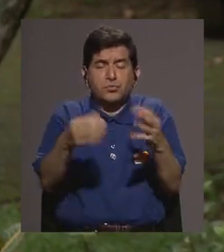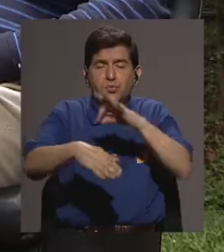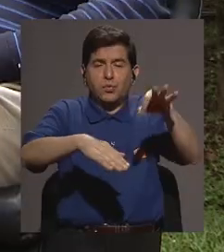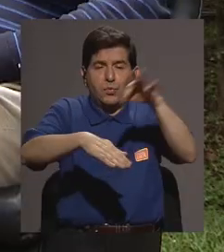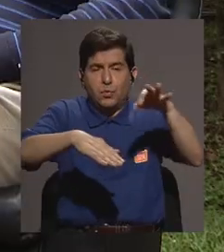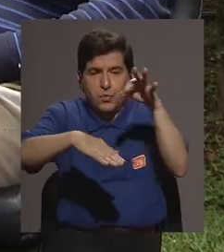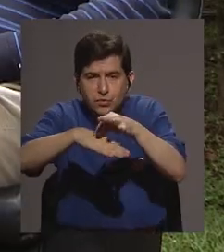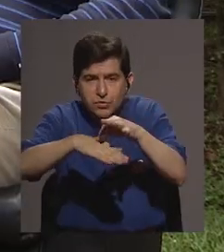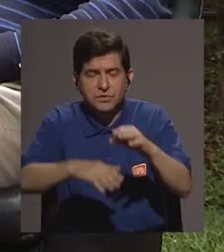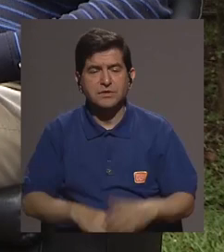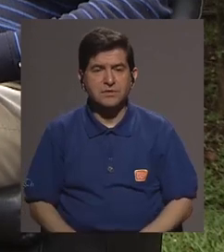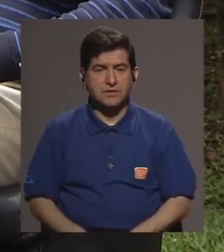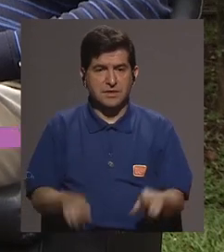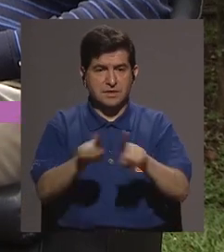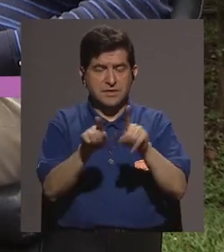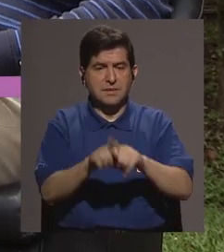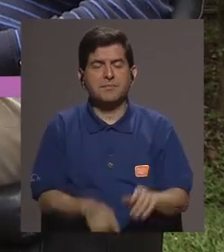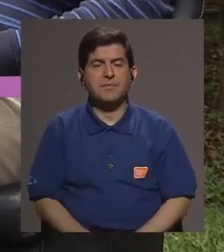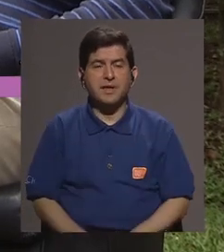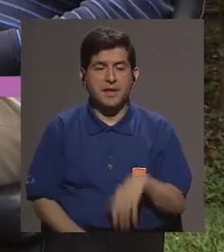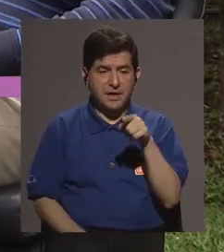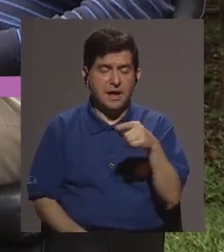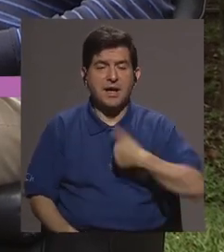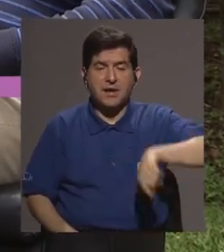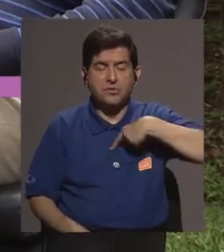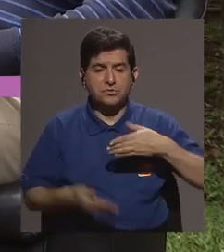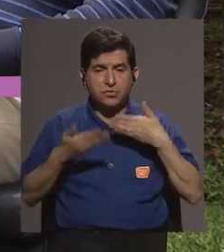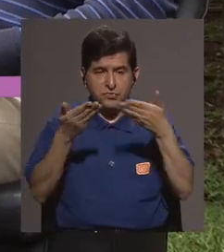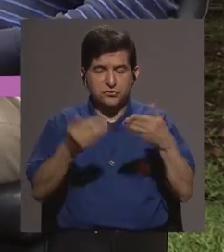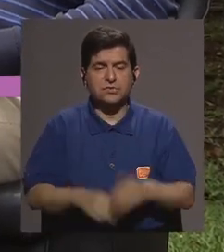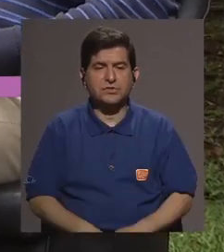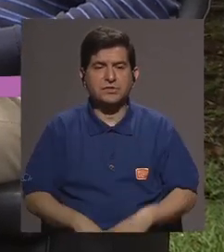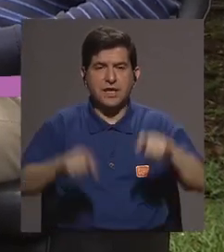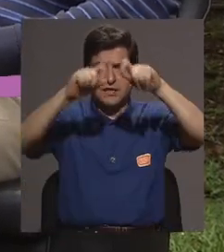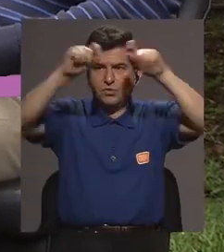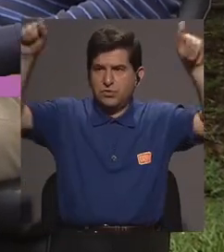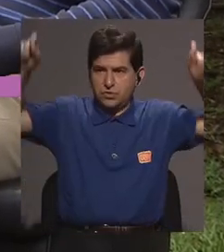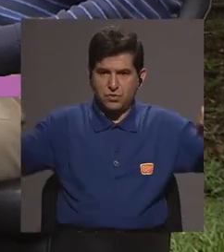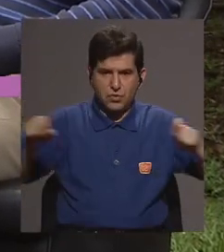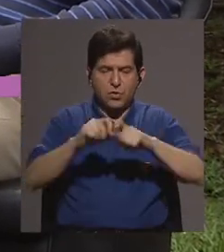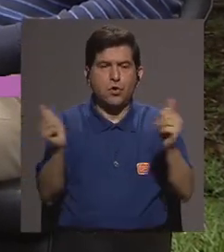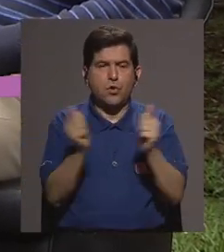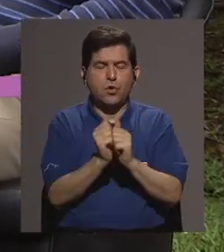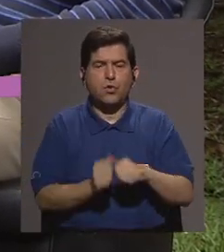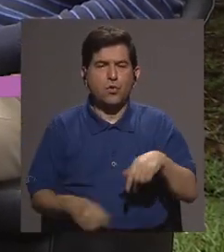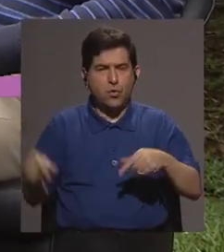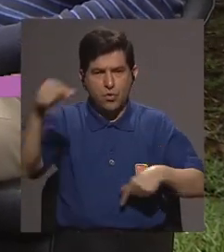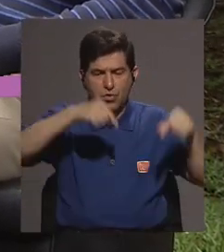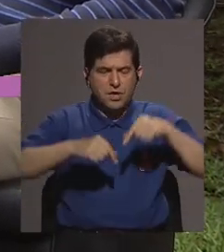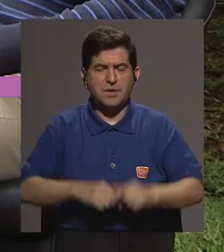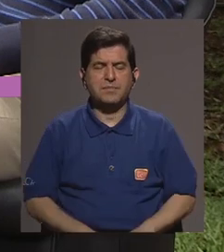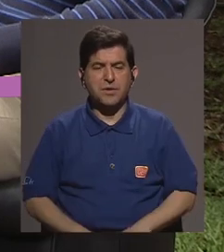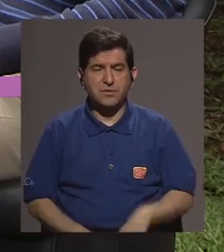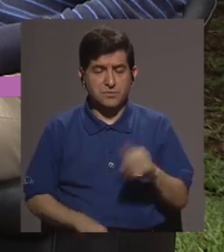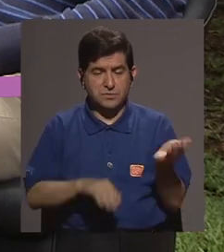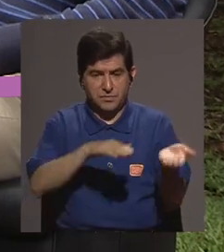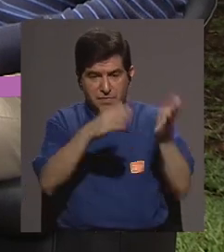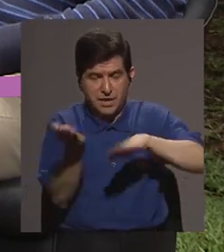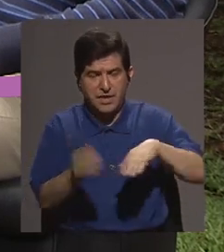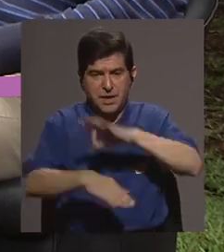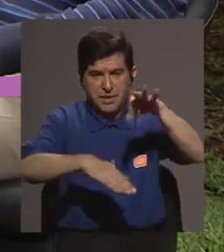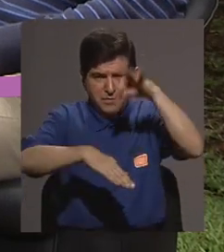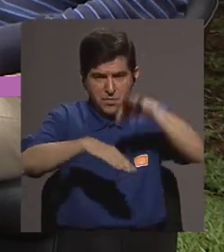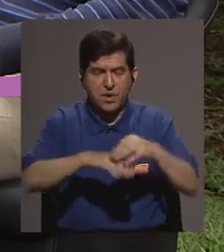anófiles estamos entregando mosquiteros impregnados con insecticidas a los lugares vulnerables estamos rociando una cantidad